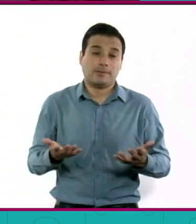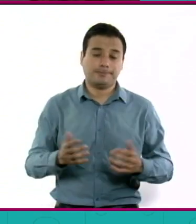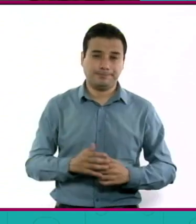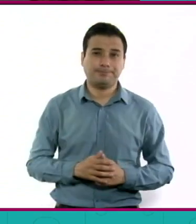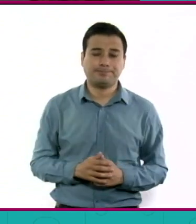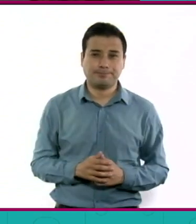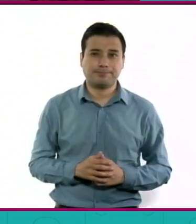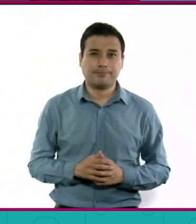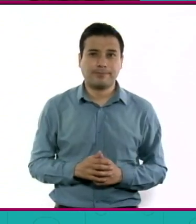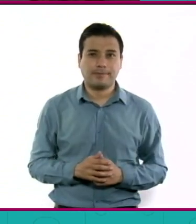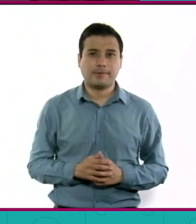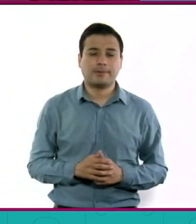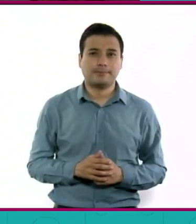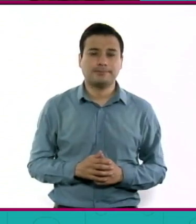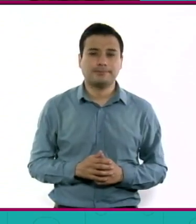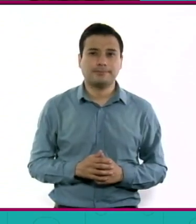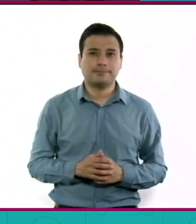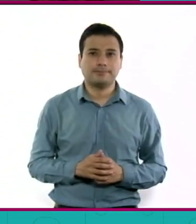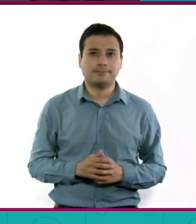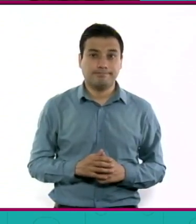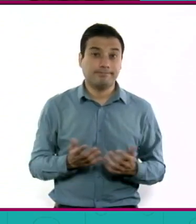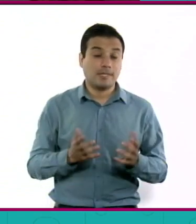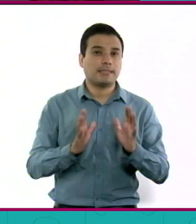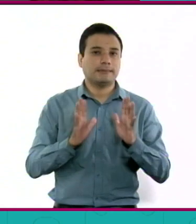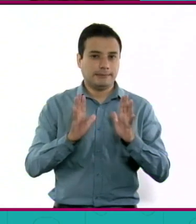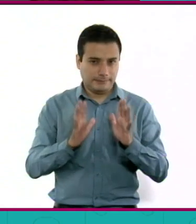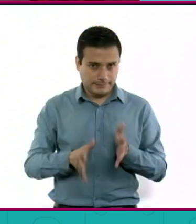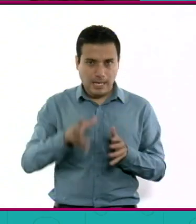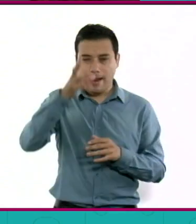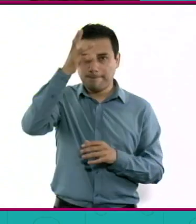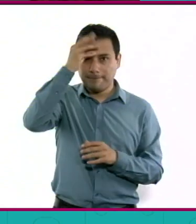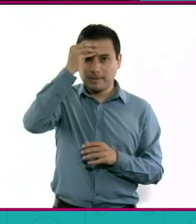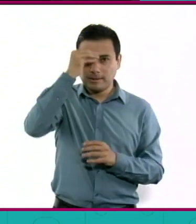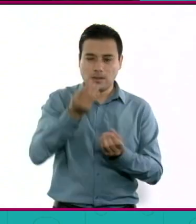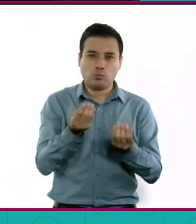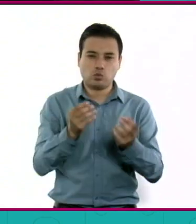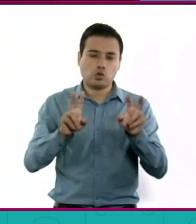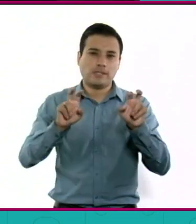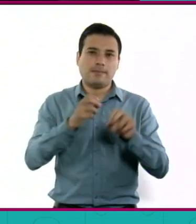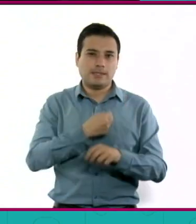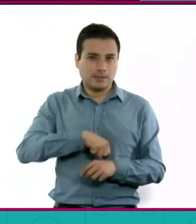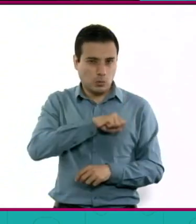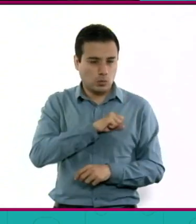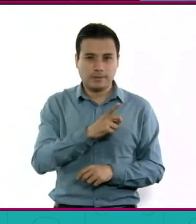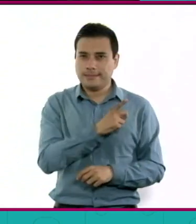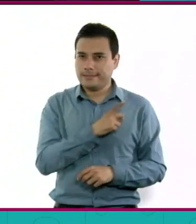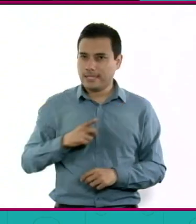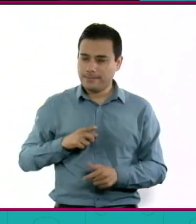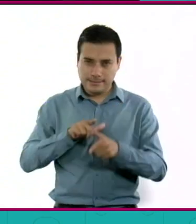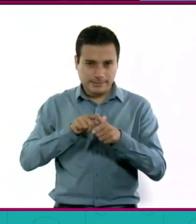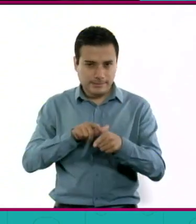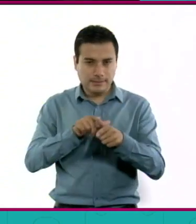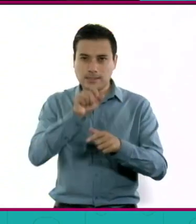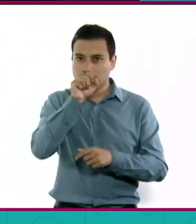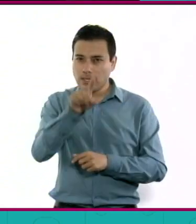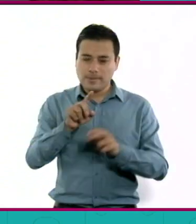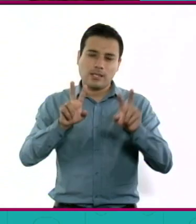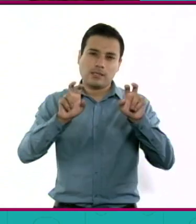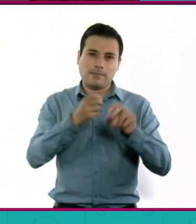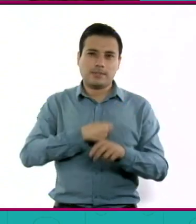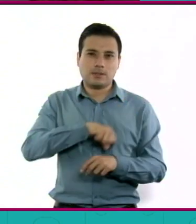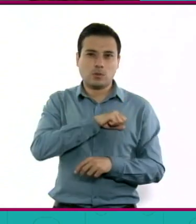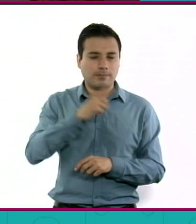vámonos por este lado en donde hemos aprendido mucho de salud, vamos a mantenerlo, mucho de salud mental vamos a mantenerlo